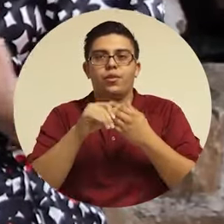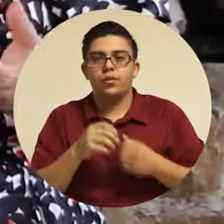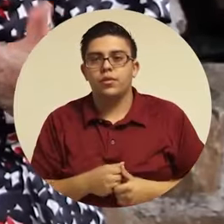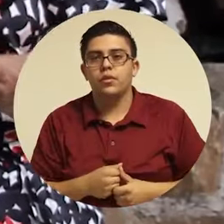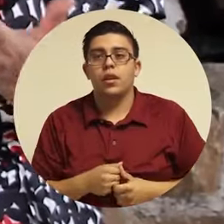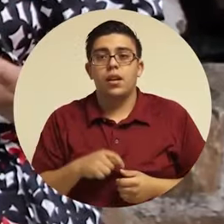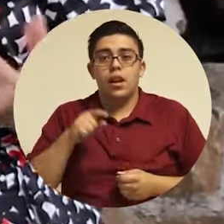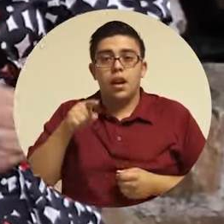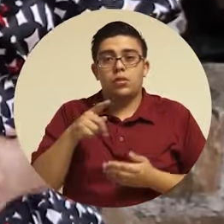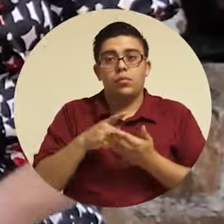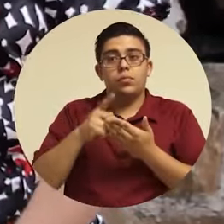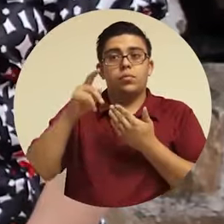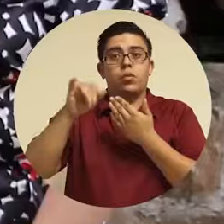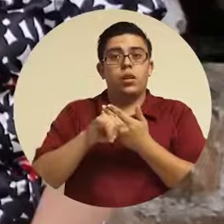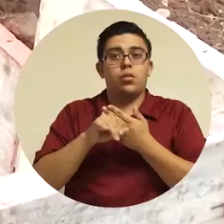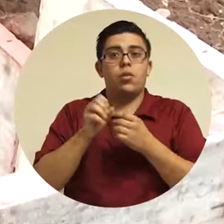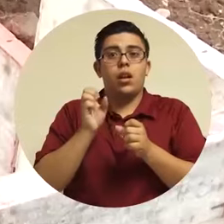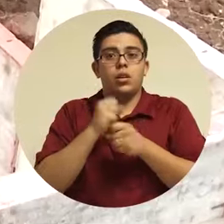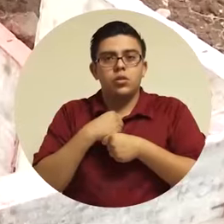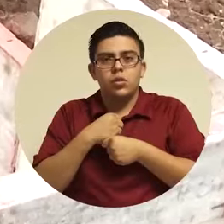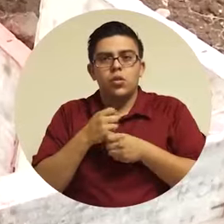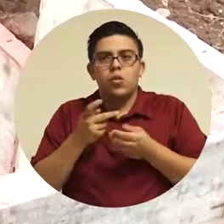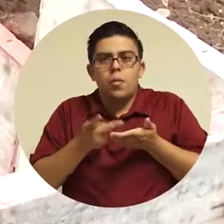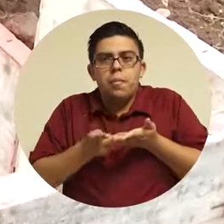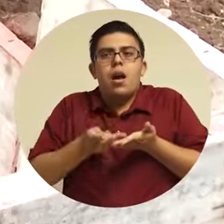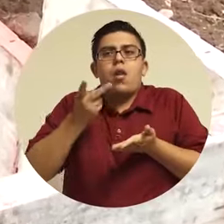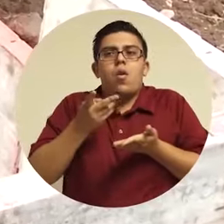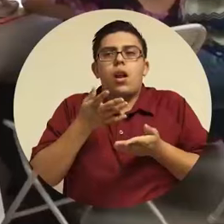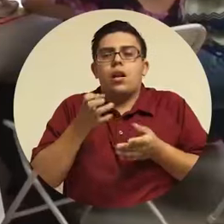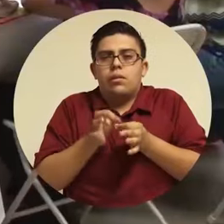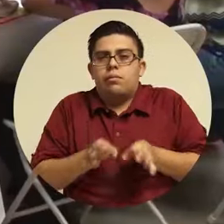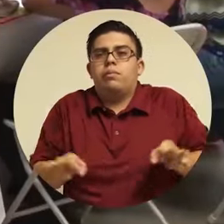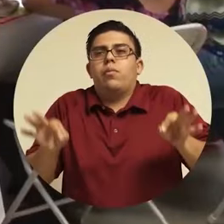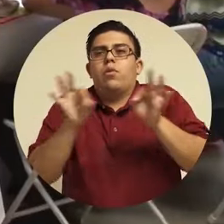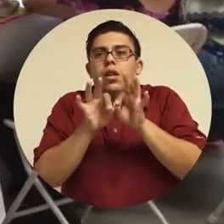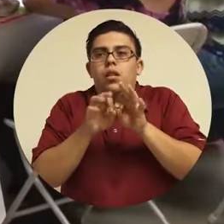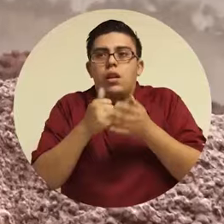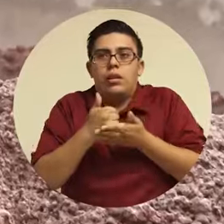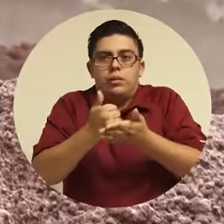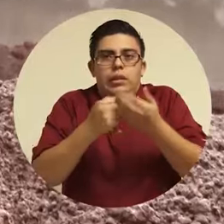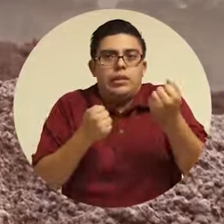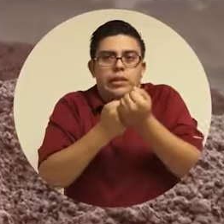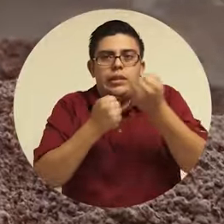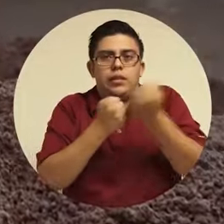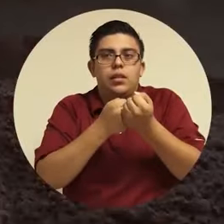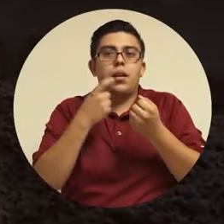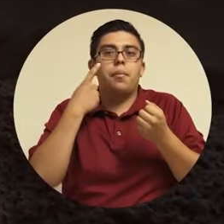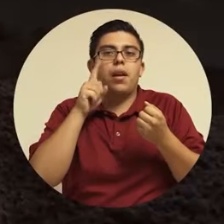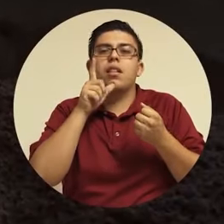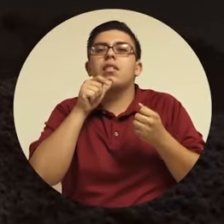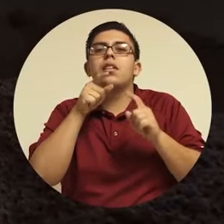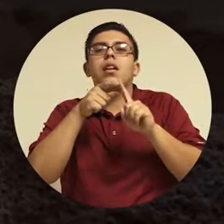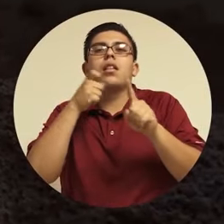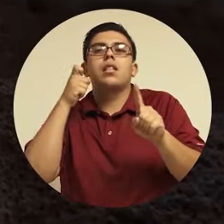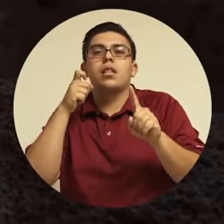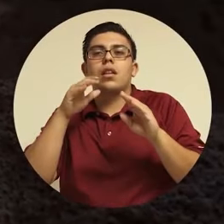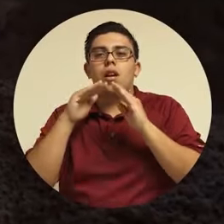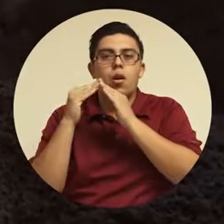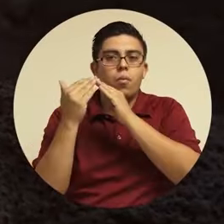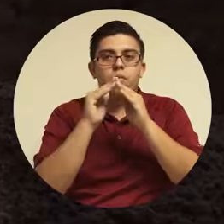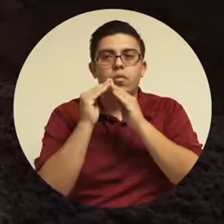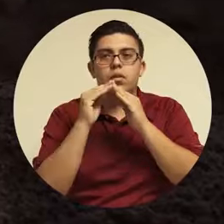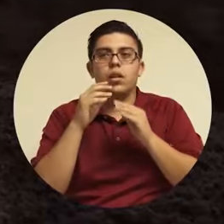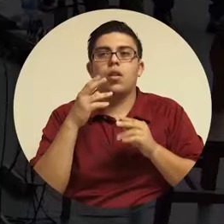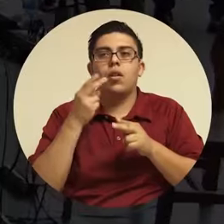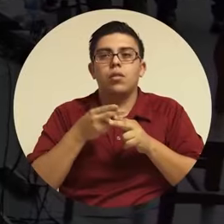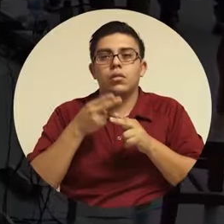poder ir agilizando. Todos estos proyectos han sido valorados e impulsados desde los 64 espacios